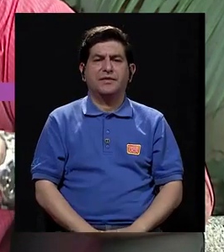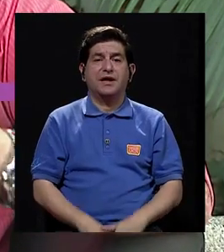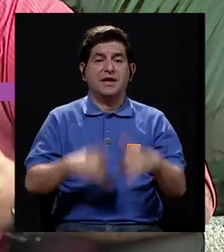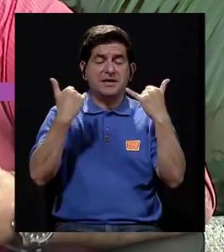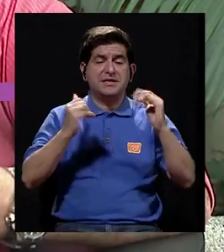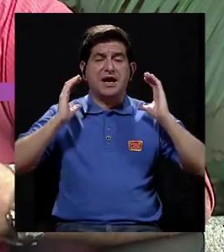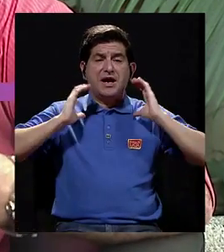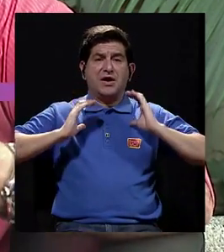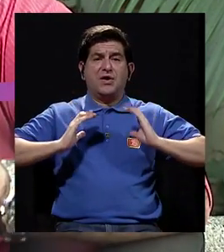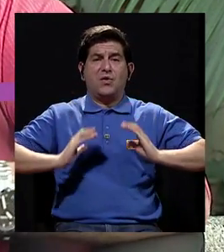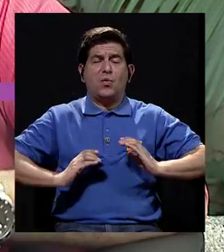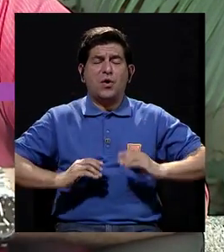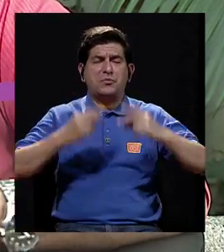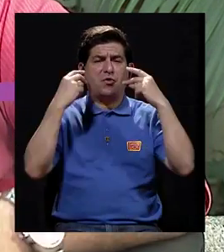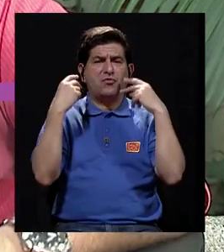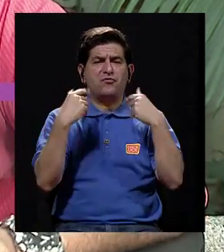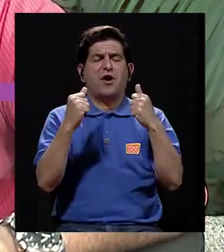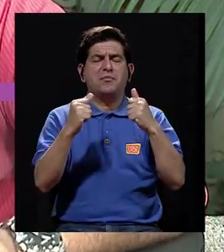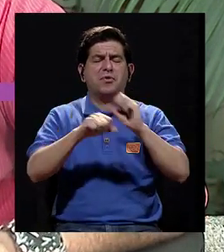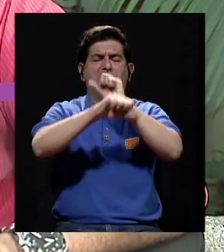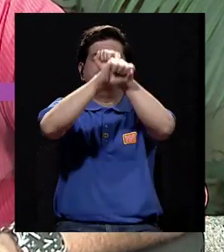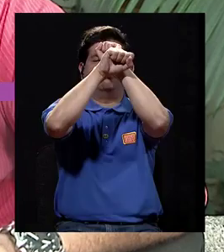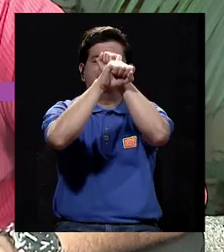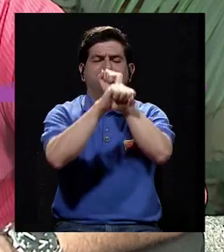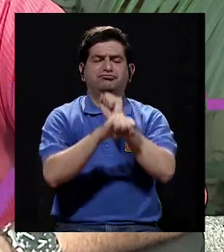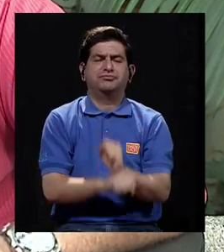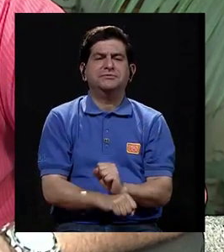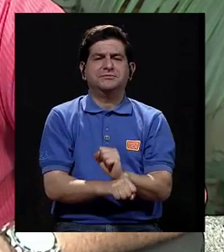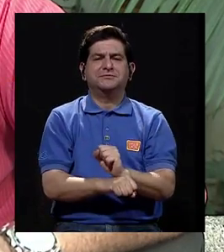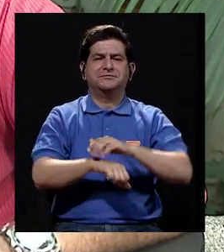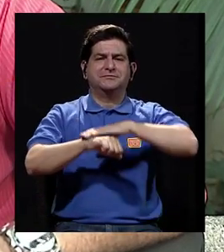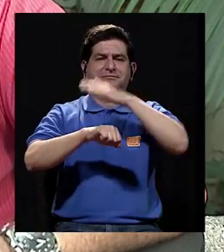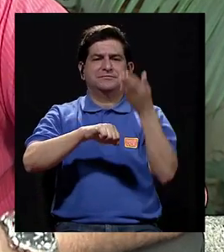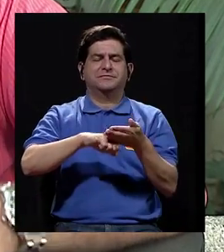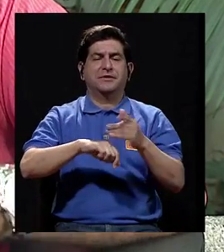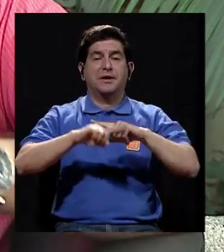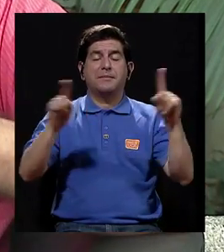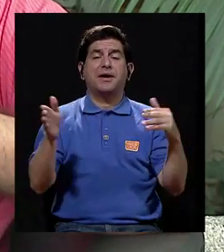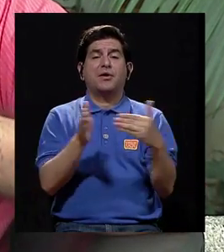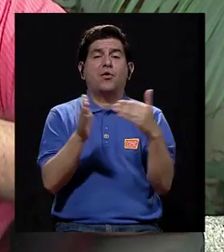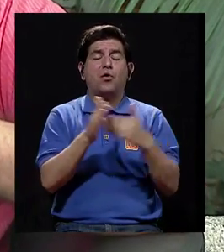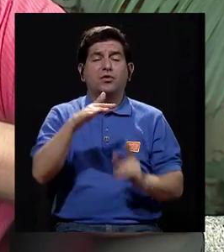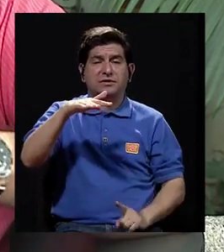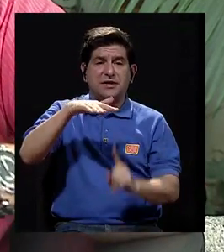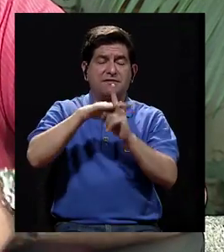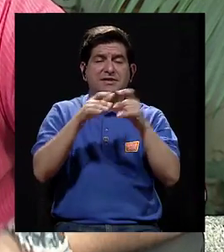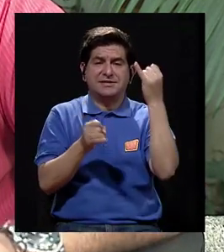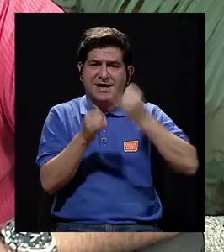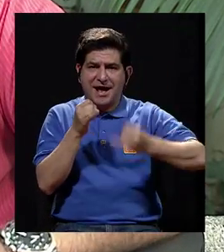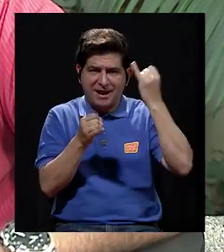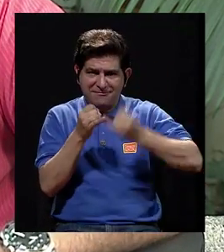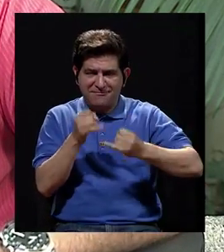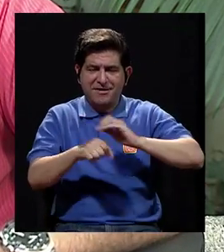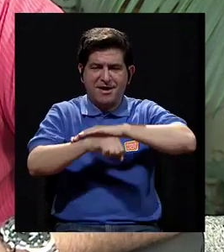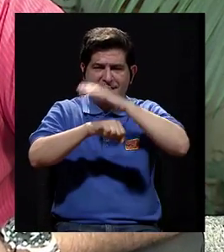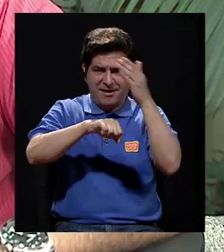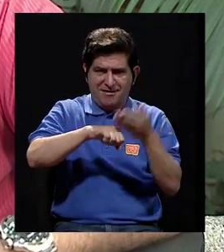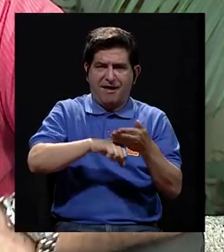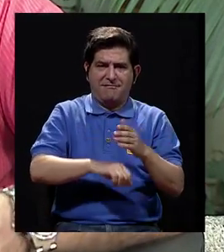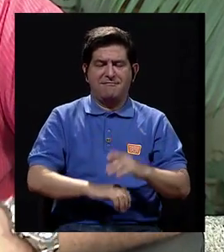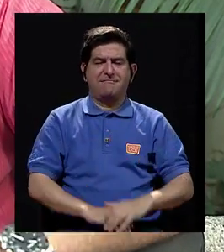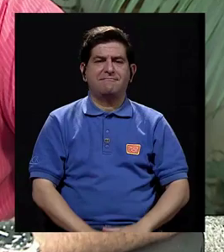es como que el cuerpo ya de la mujer se acostumbró rápidamente ya al embarazo, pero reaparecen terminando el embarazo,